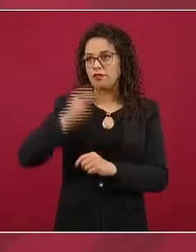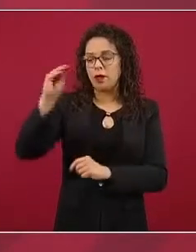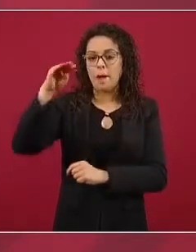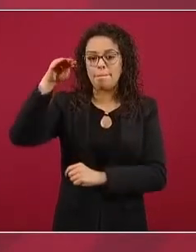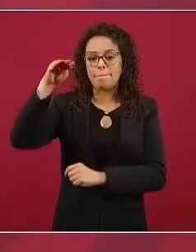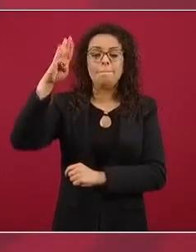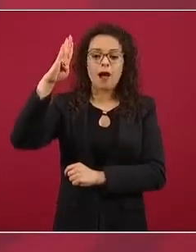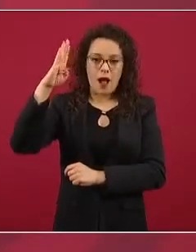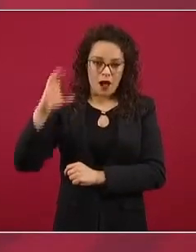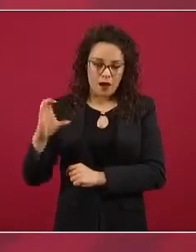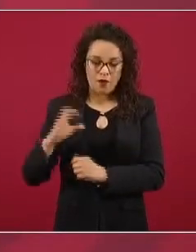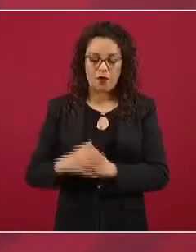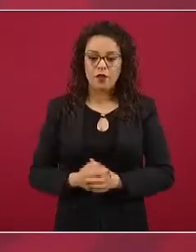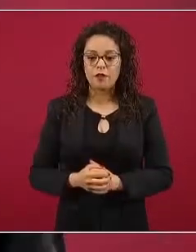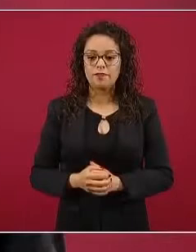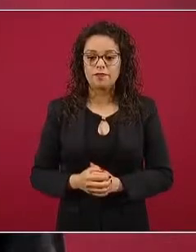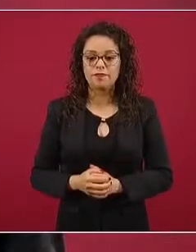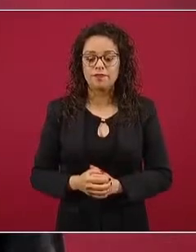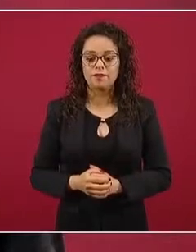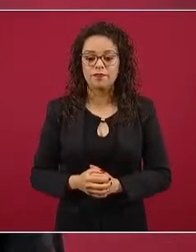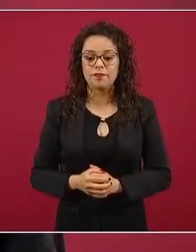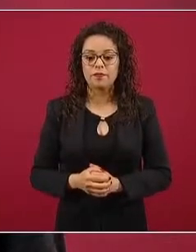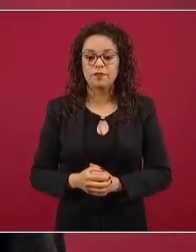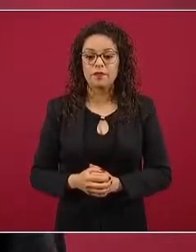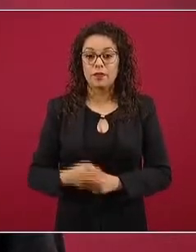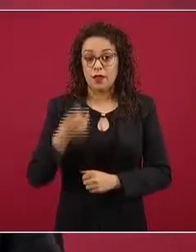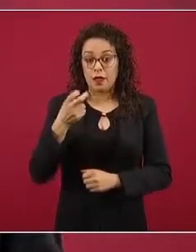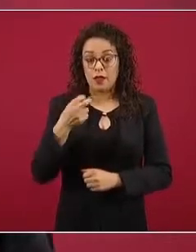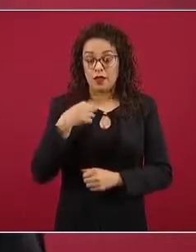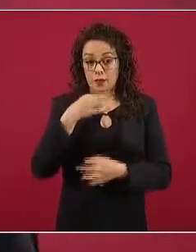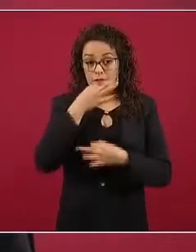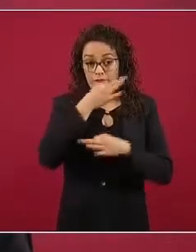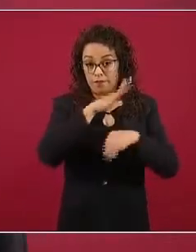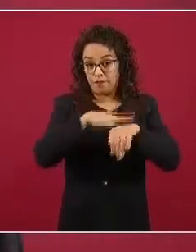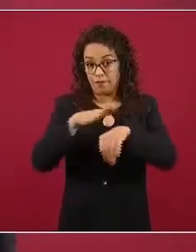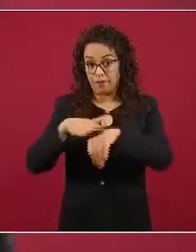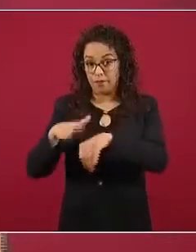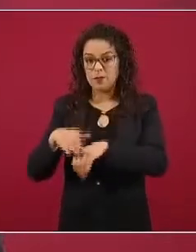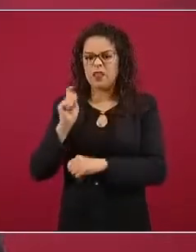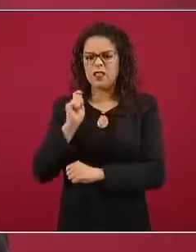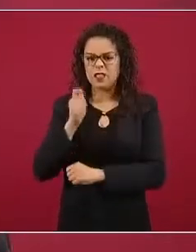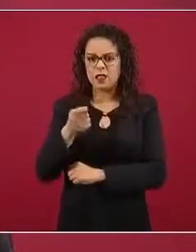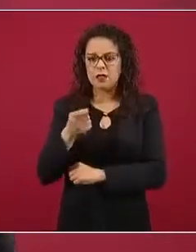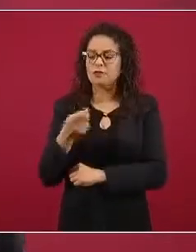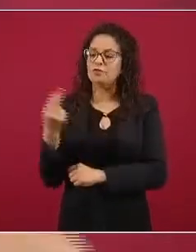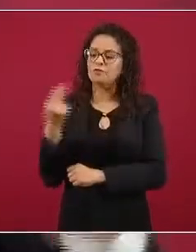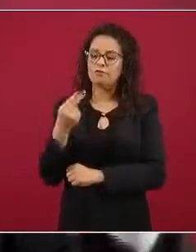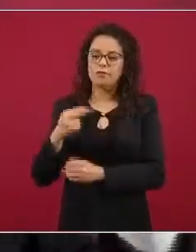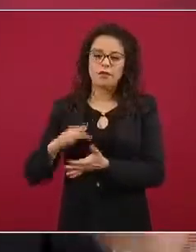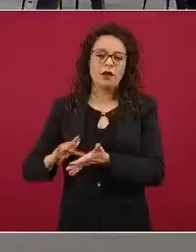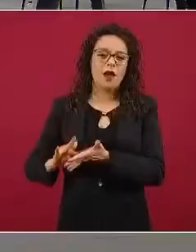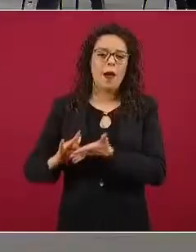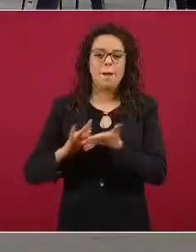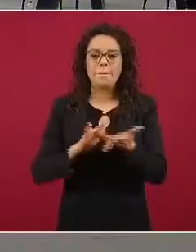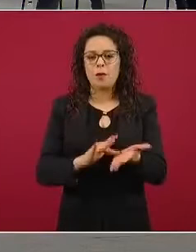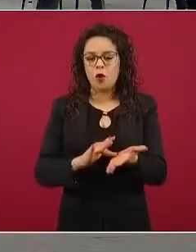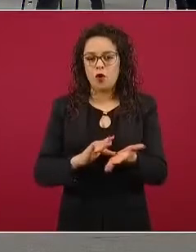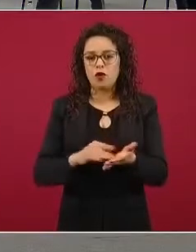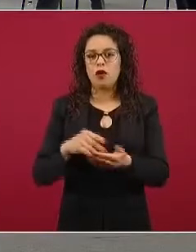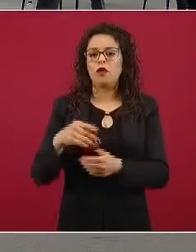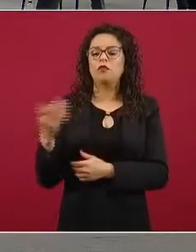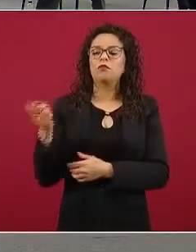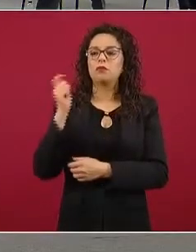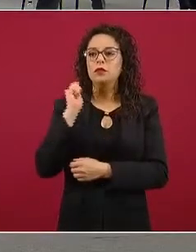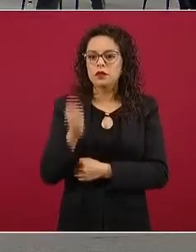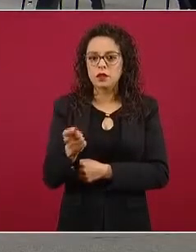En este llamado, lo que nosotros estamos planteando es apoyarlos, apoyarlos con los traslados, los